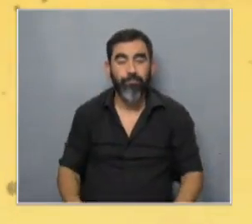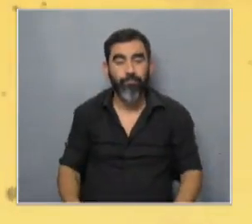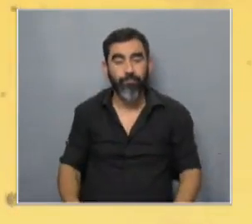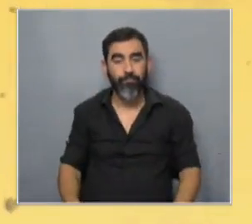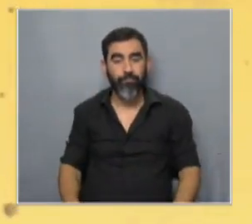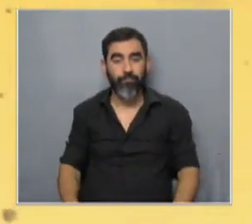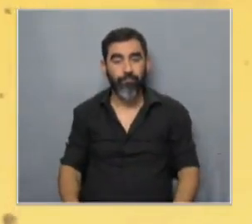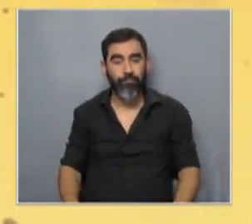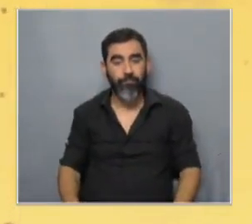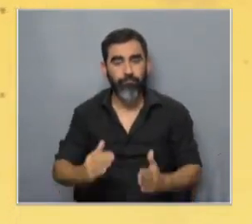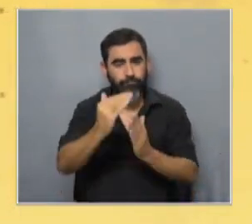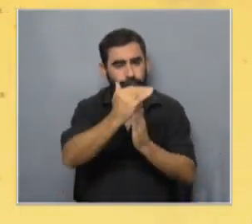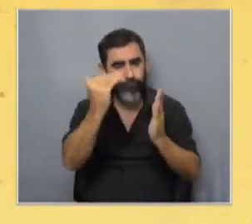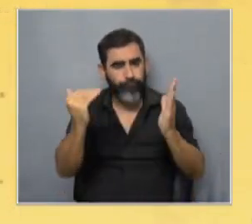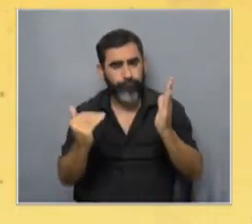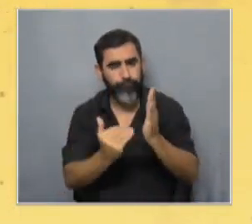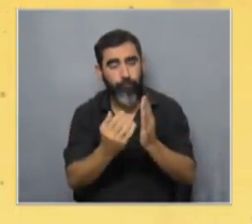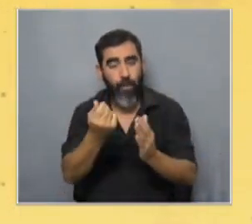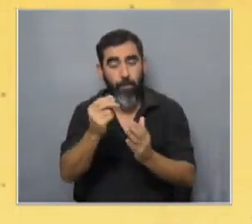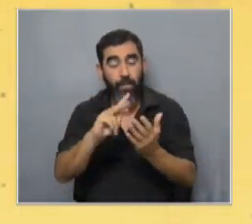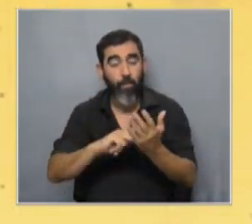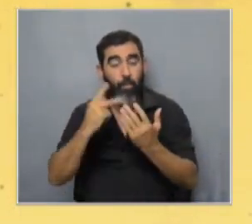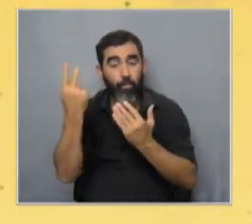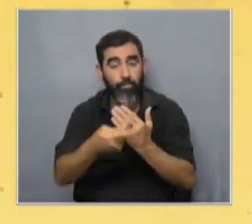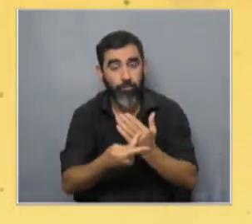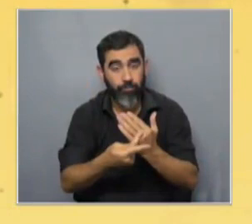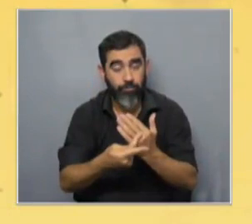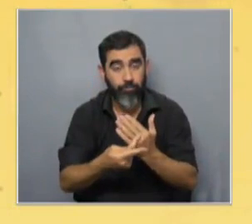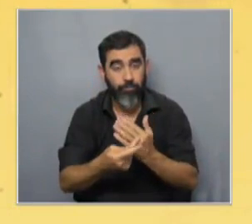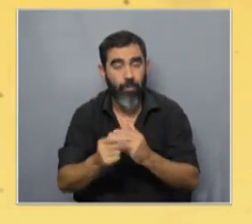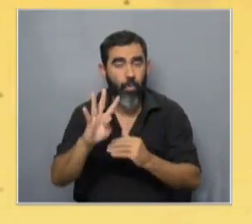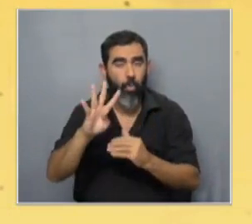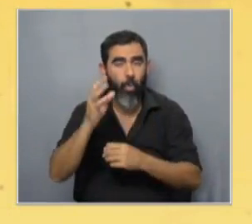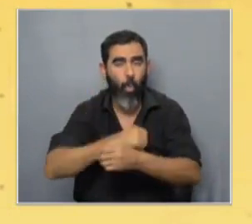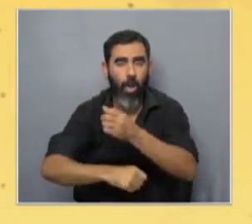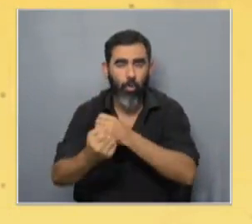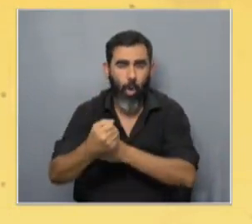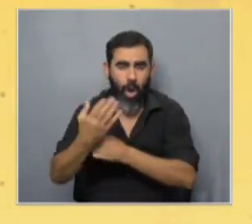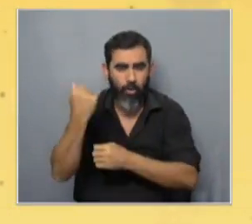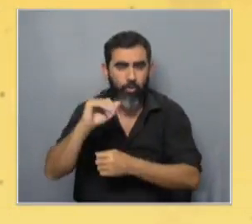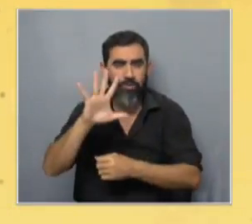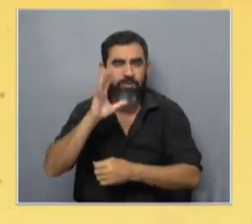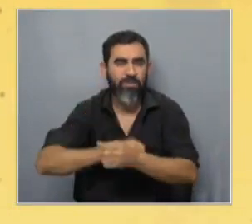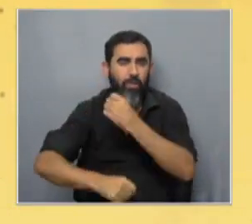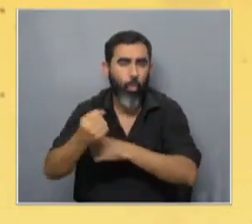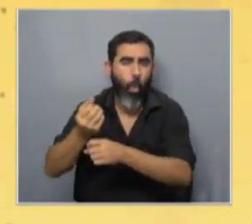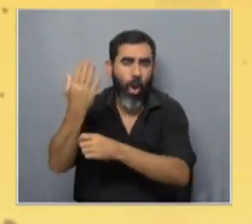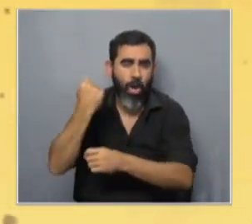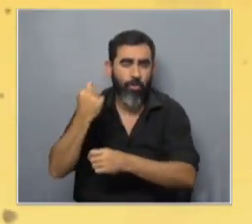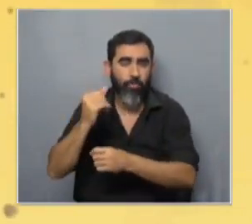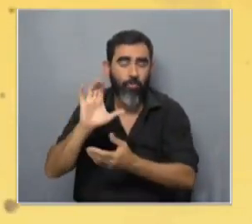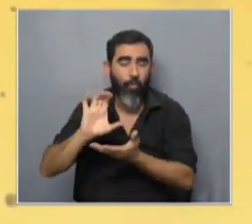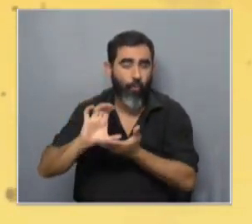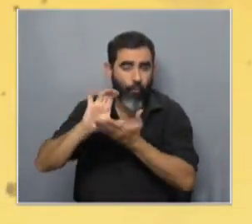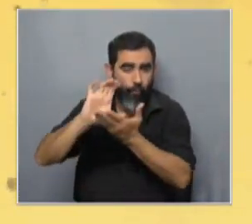la caída que ha significado el monto de los proyectos hace cuatro o cinco años atrás un proyecto de fondo Clemente